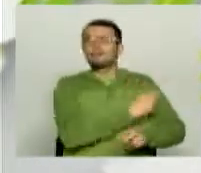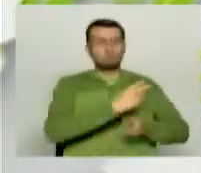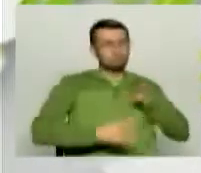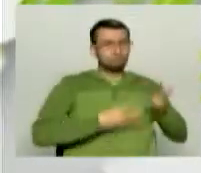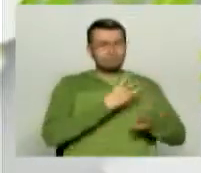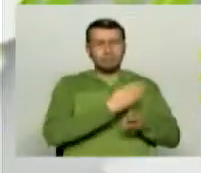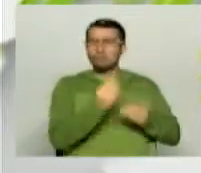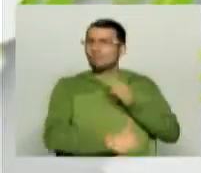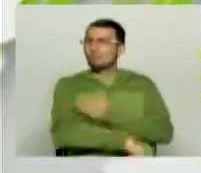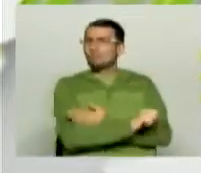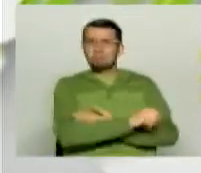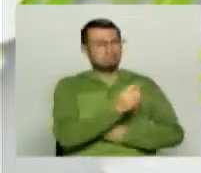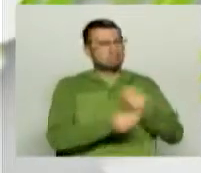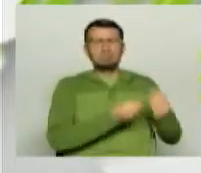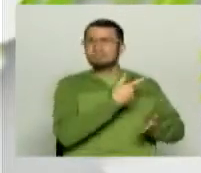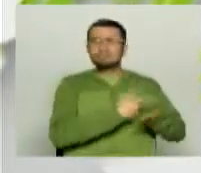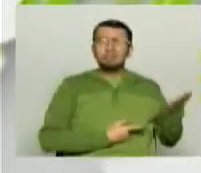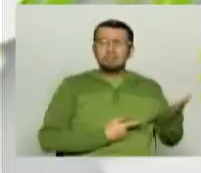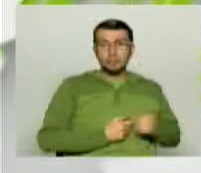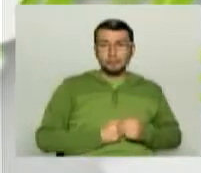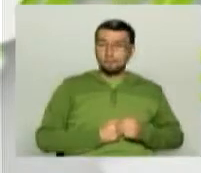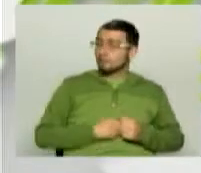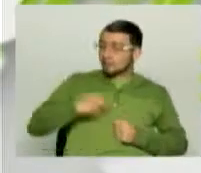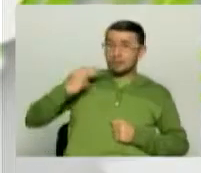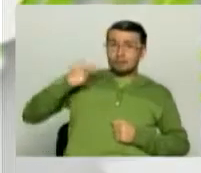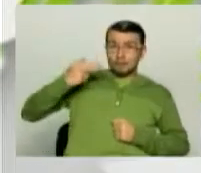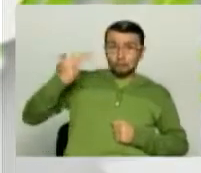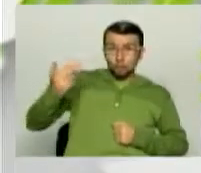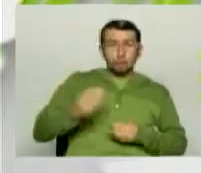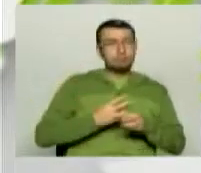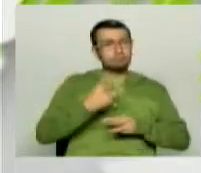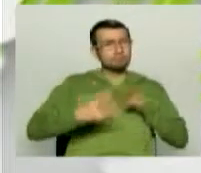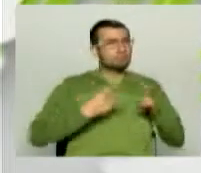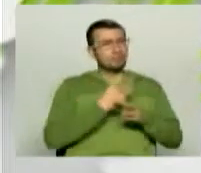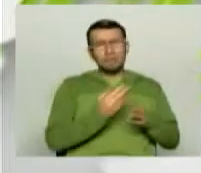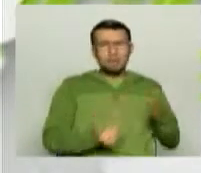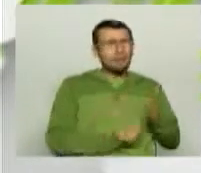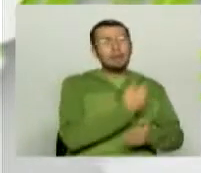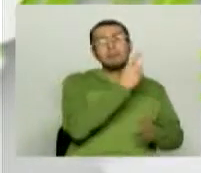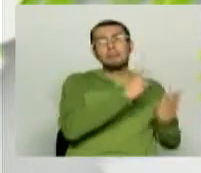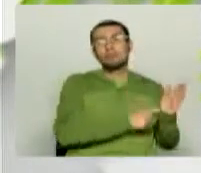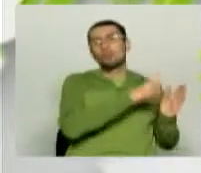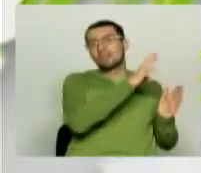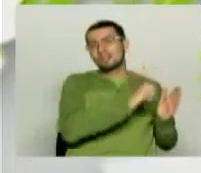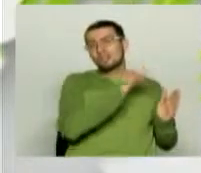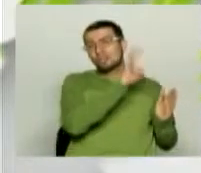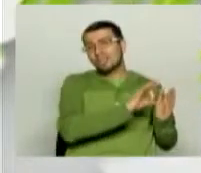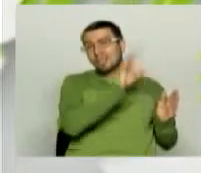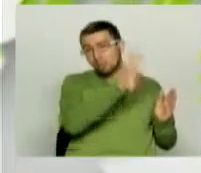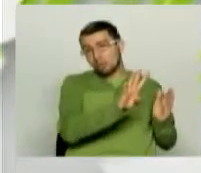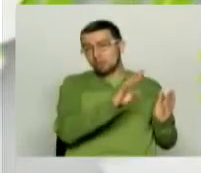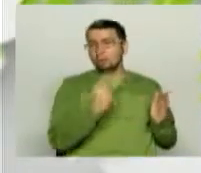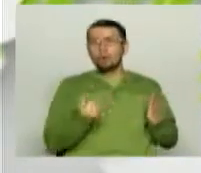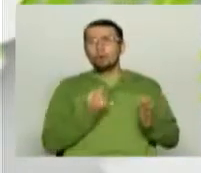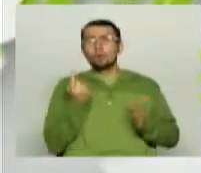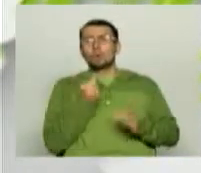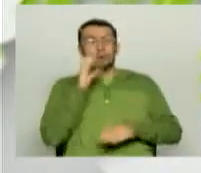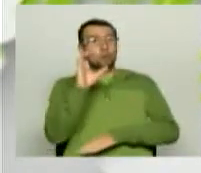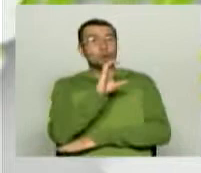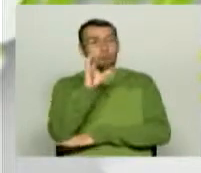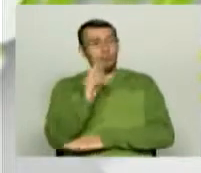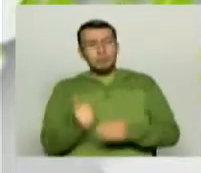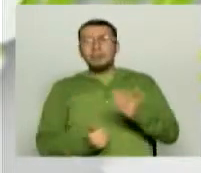futbolísticos. Aunque la historia de los Mundiales se remonta a 1934, Colombia solo empezó a participar